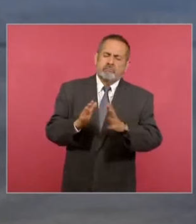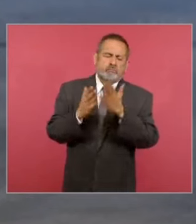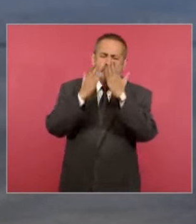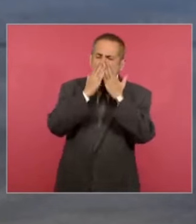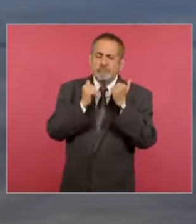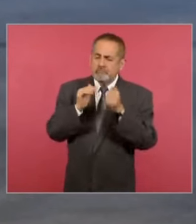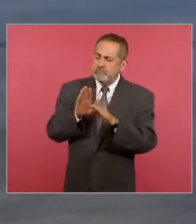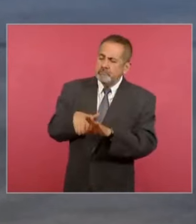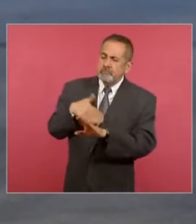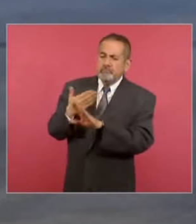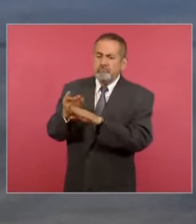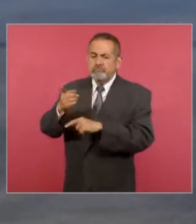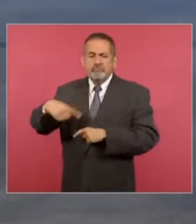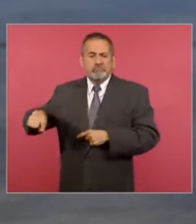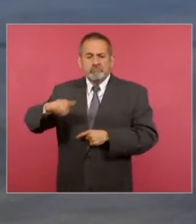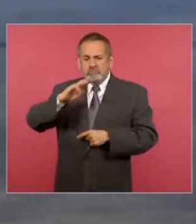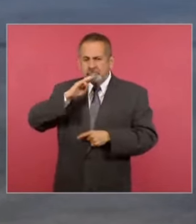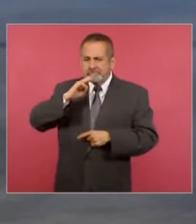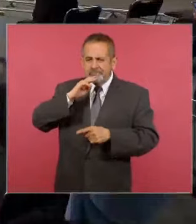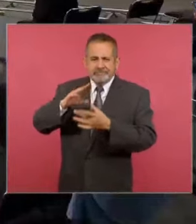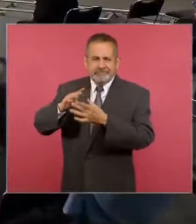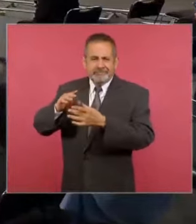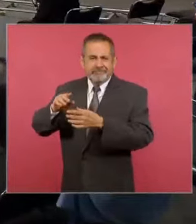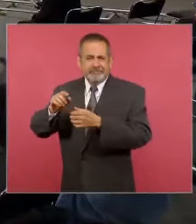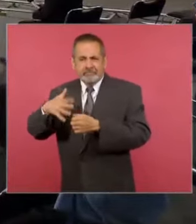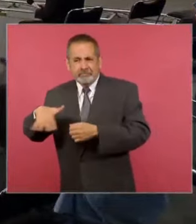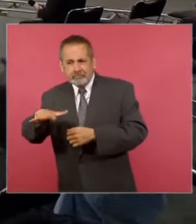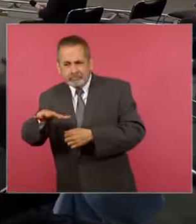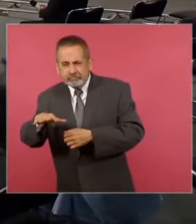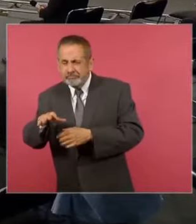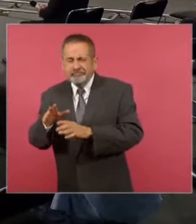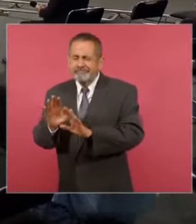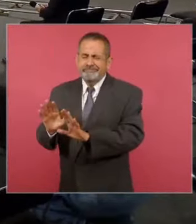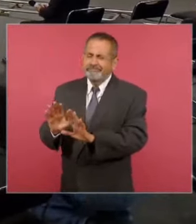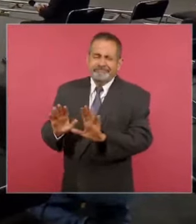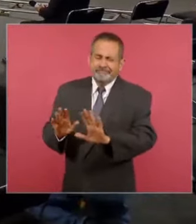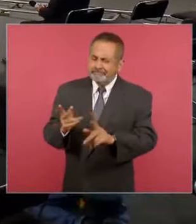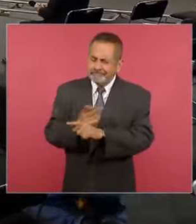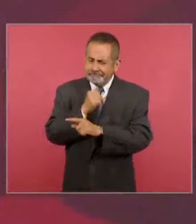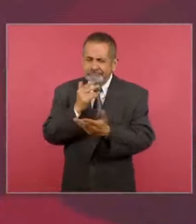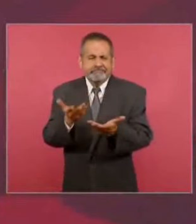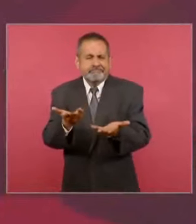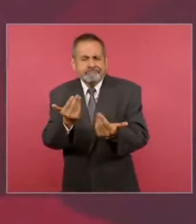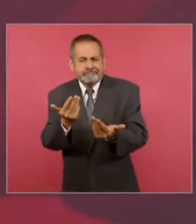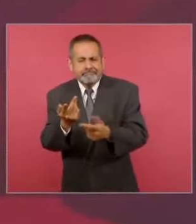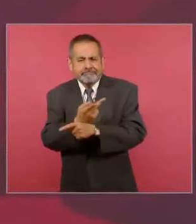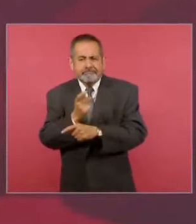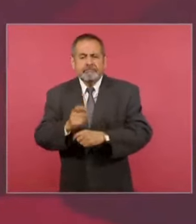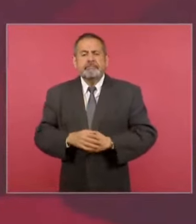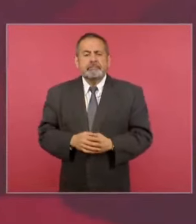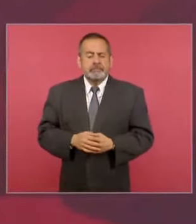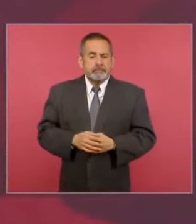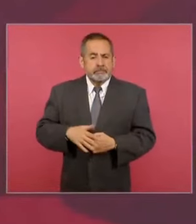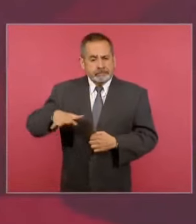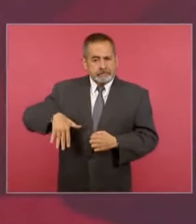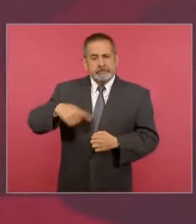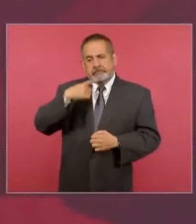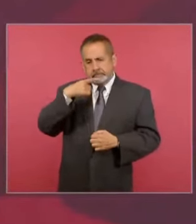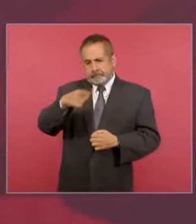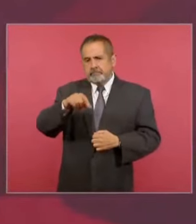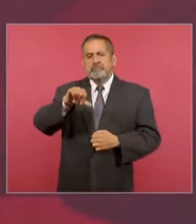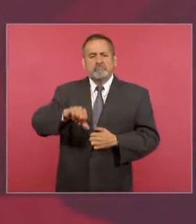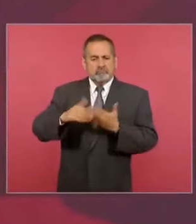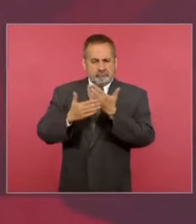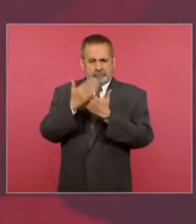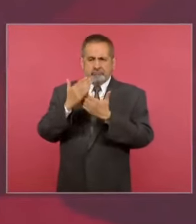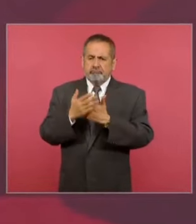habido ninguna agresión. ¿Qué nos puede informar de inicio de esto, secretaria? Sí, como bien lo señala, se informó hoy por